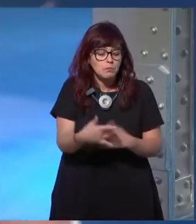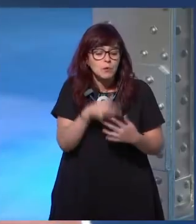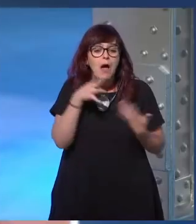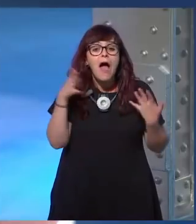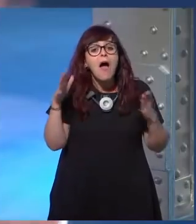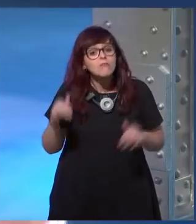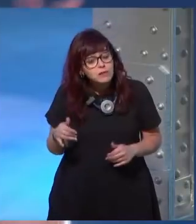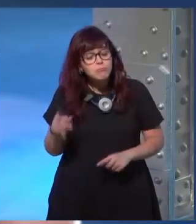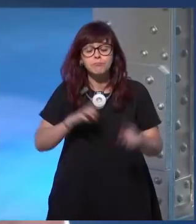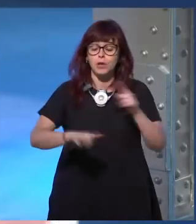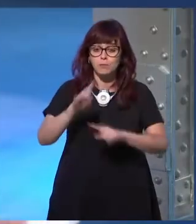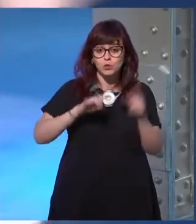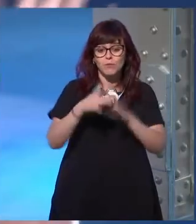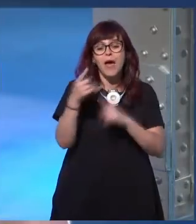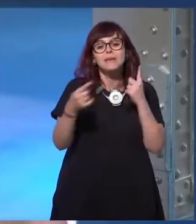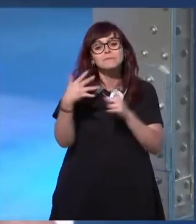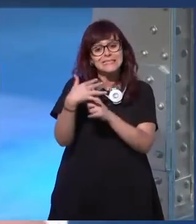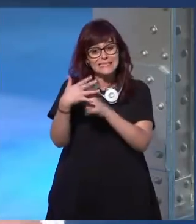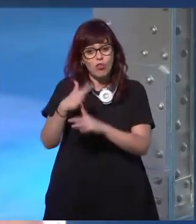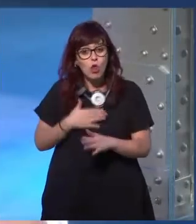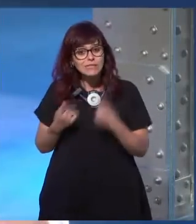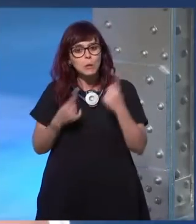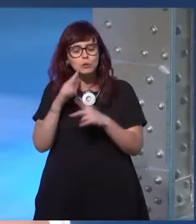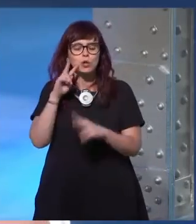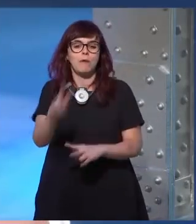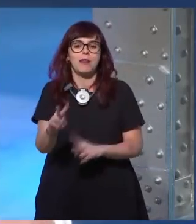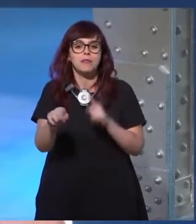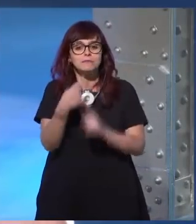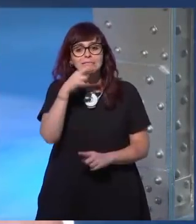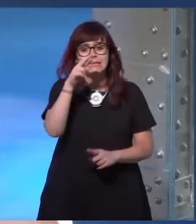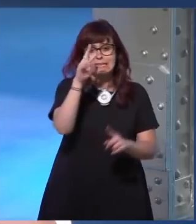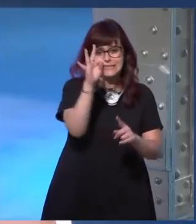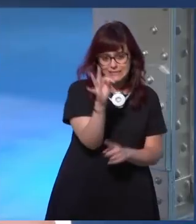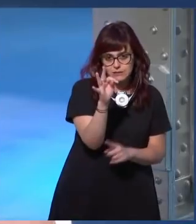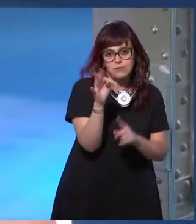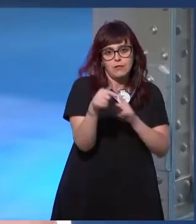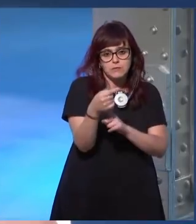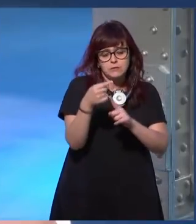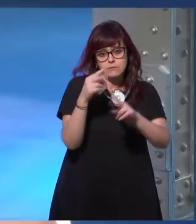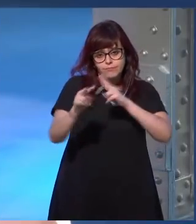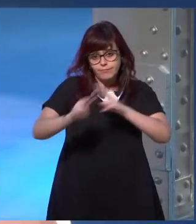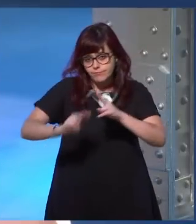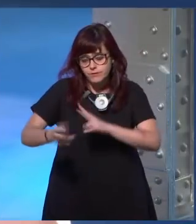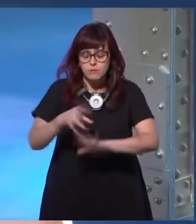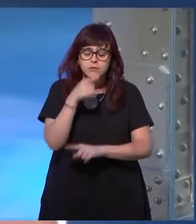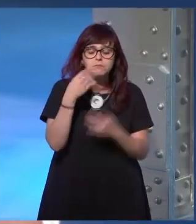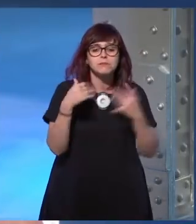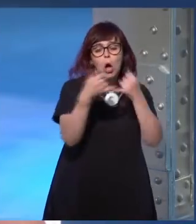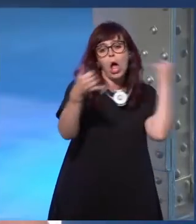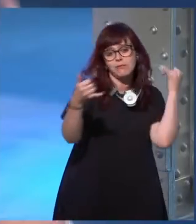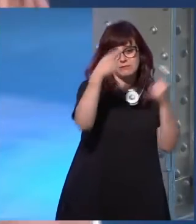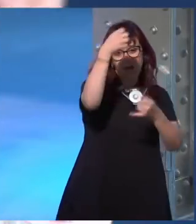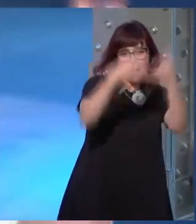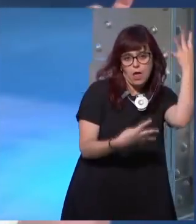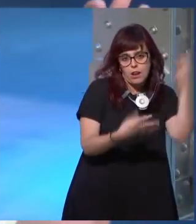el único problema es que algunos de mis seguidores lo ven y lo retuitean y entonces sí que me encuentro de golpe con eso en mi timeline pero bueno